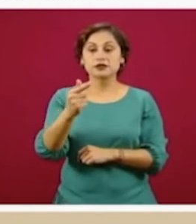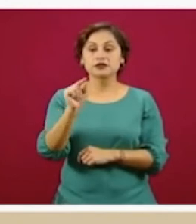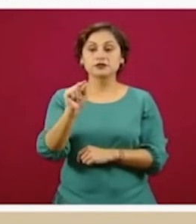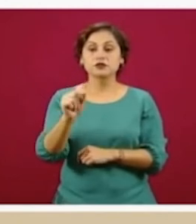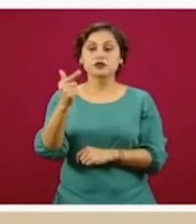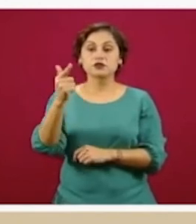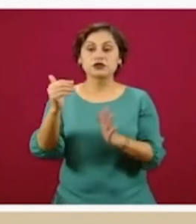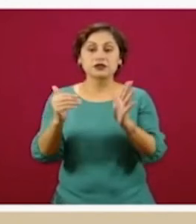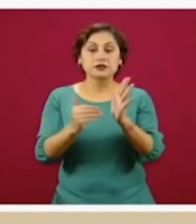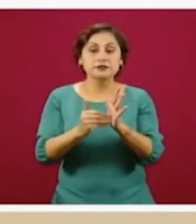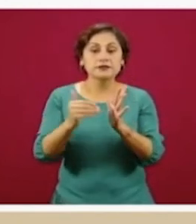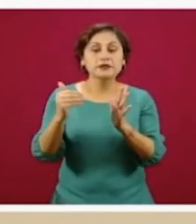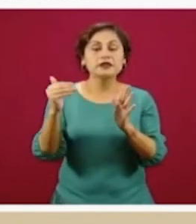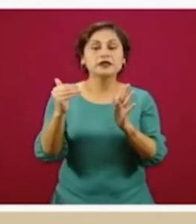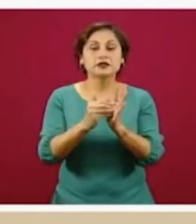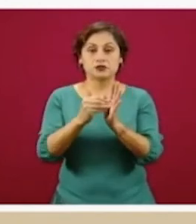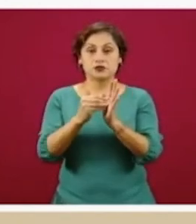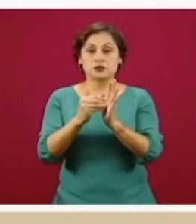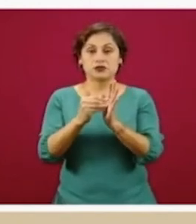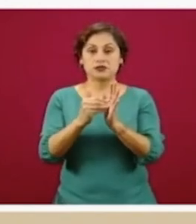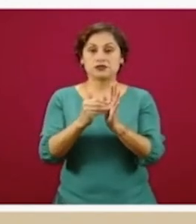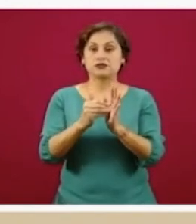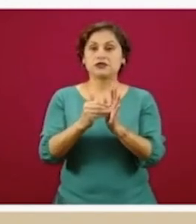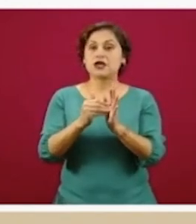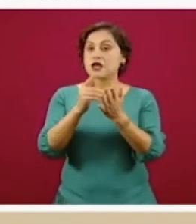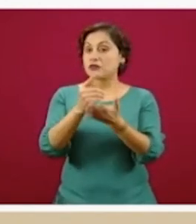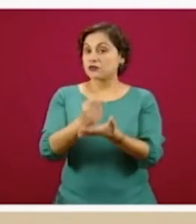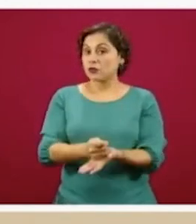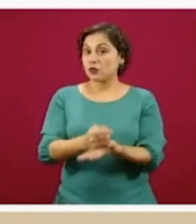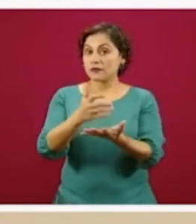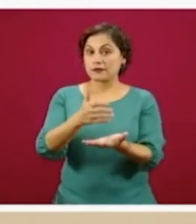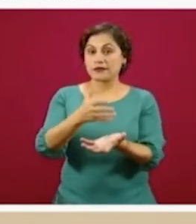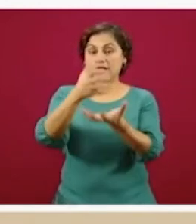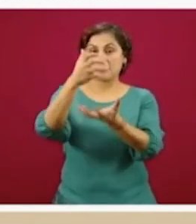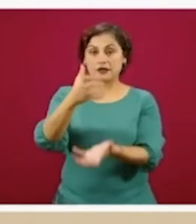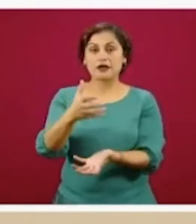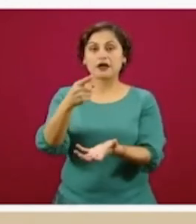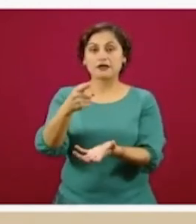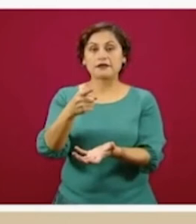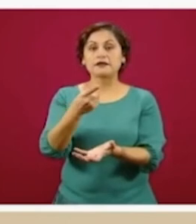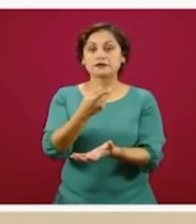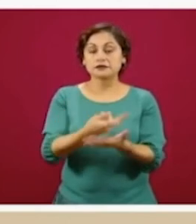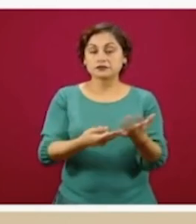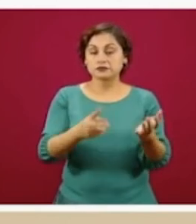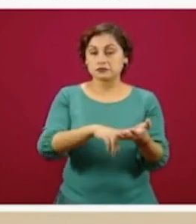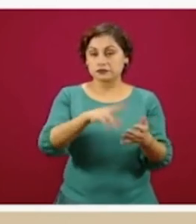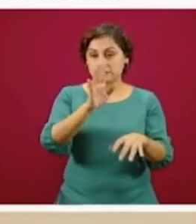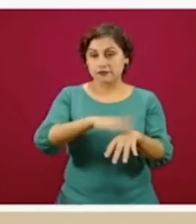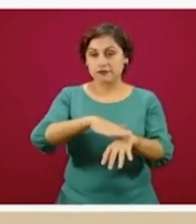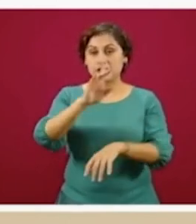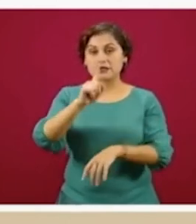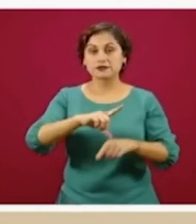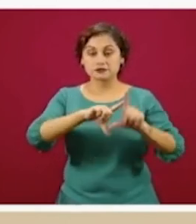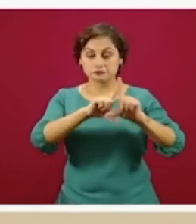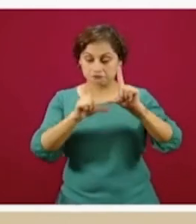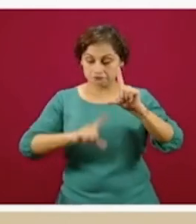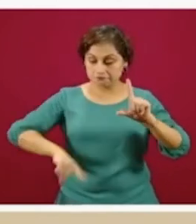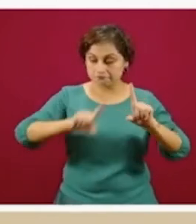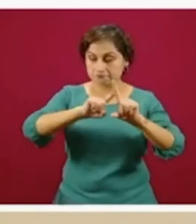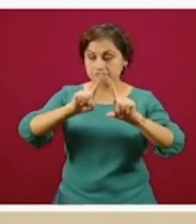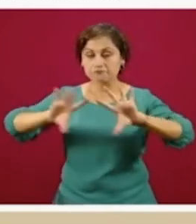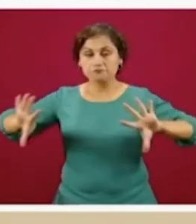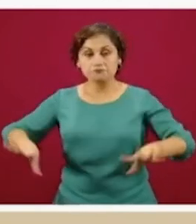de toneladas, o sea, que incrementamos en 0.6 por ciento el total de alimentos en el país. Y para este año